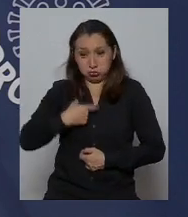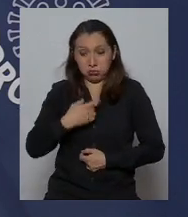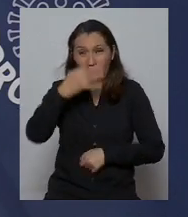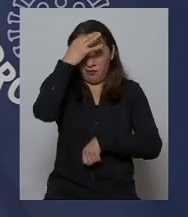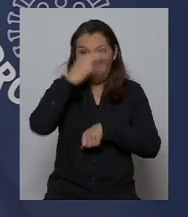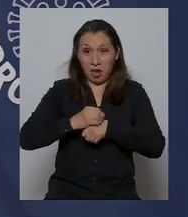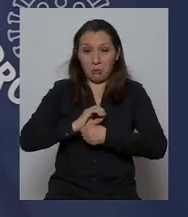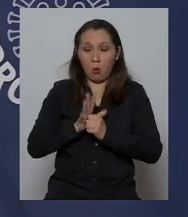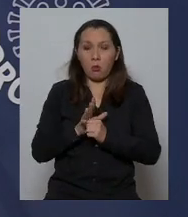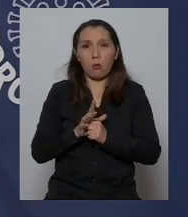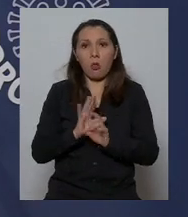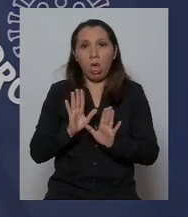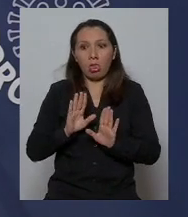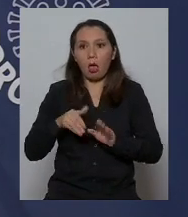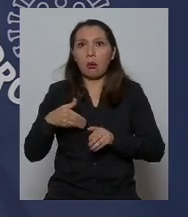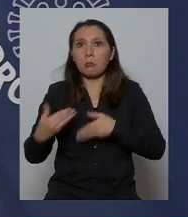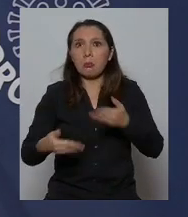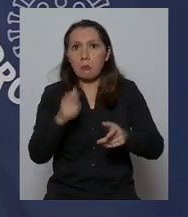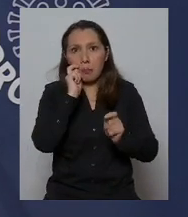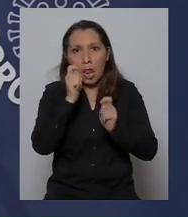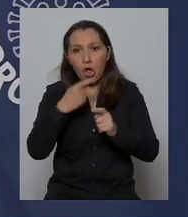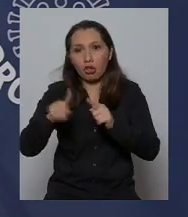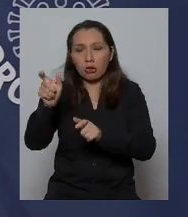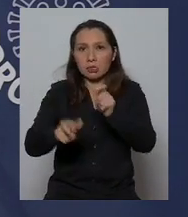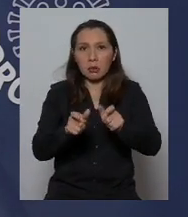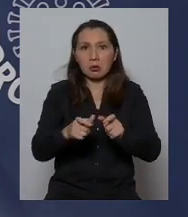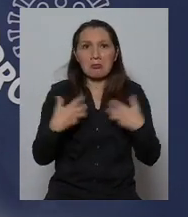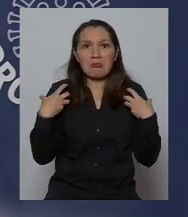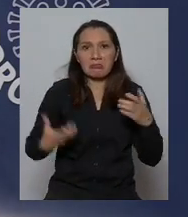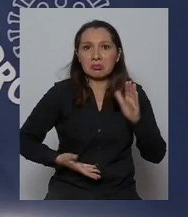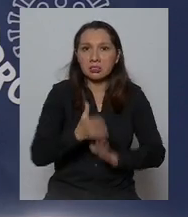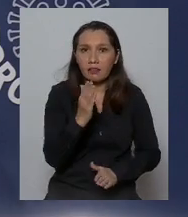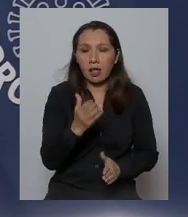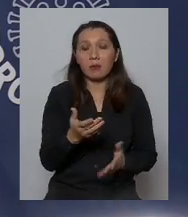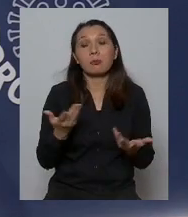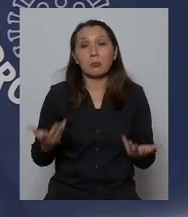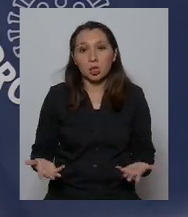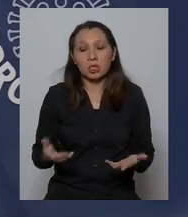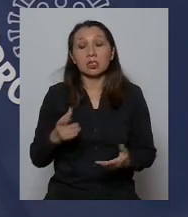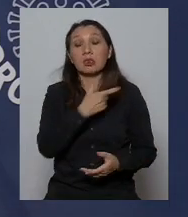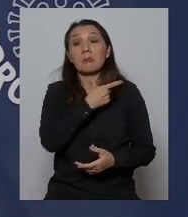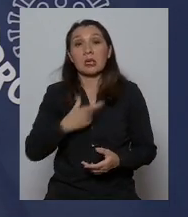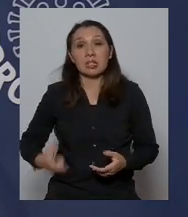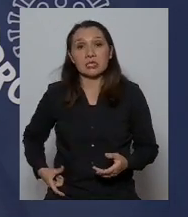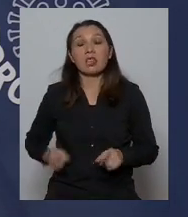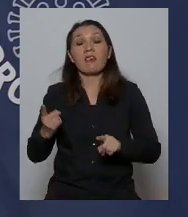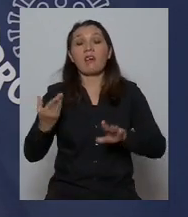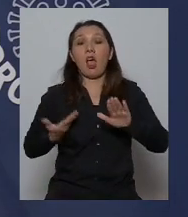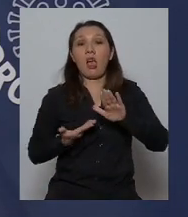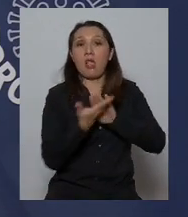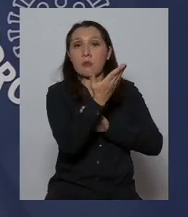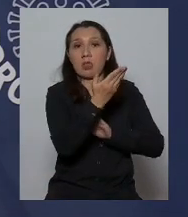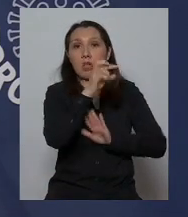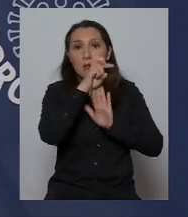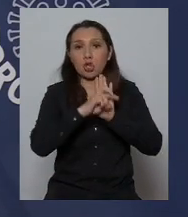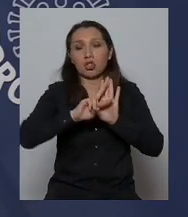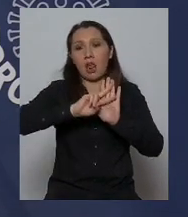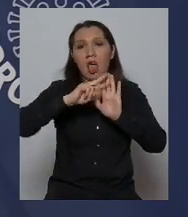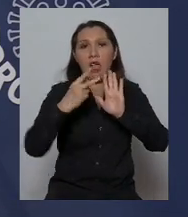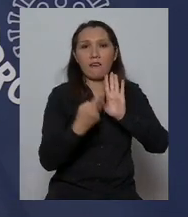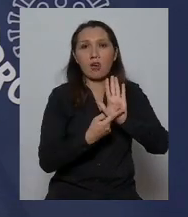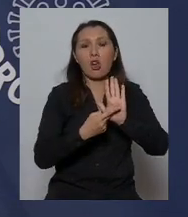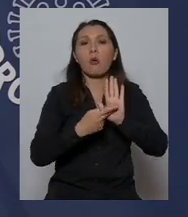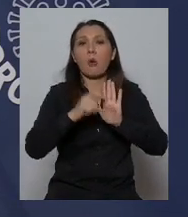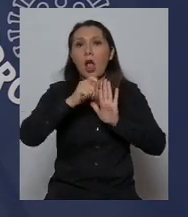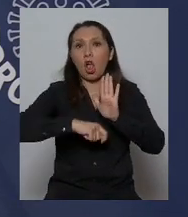no produzcan un riesgo para otras personas y es por eso que él ha señalado que va a enviar un proyecto de reforma al